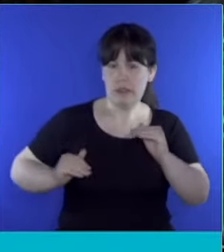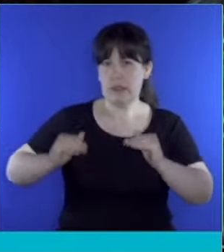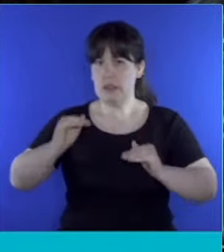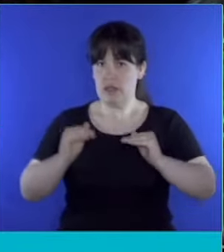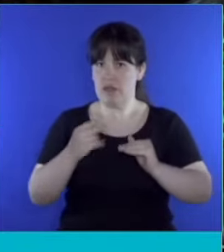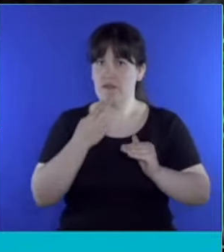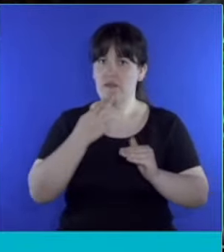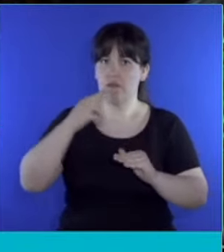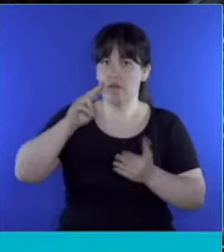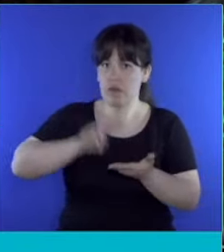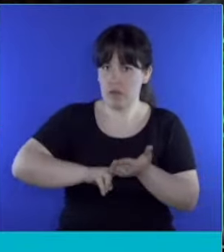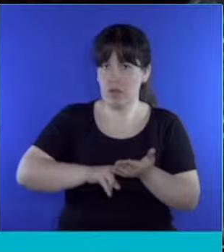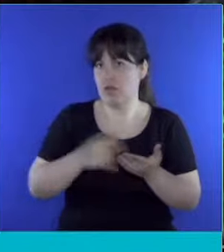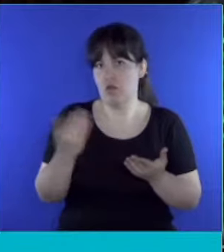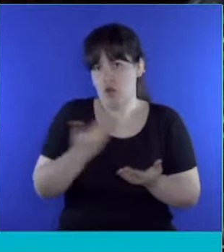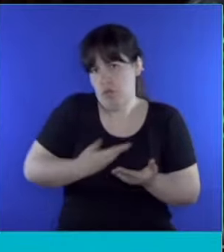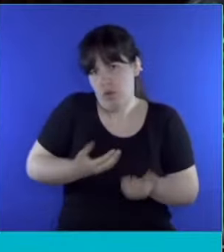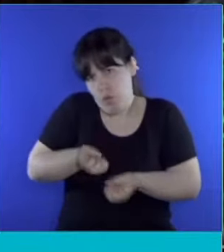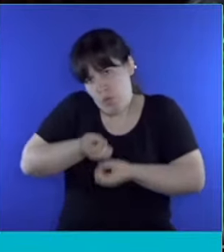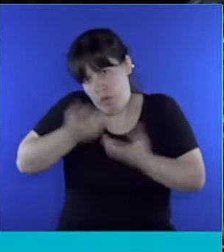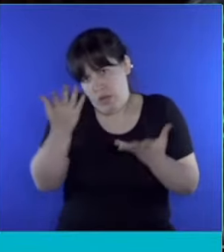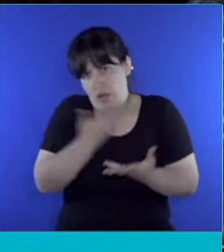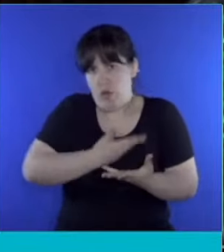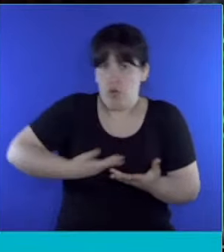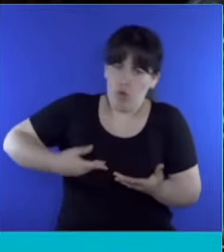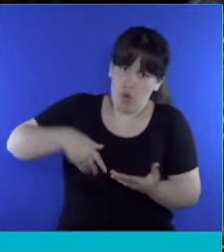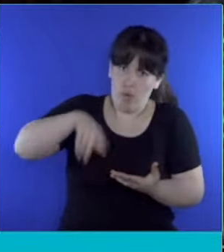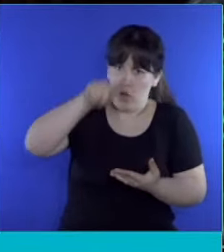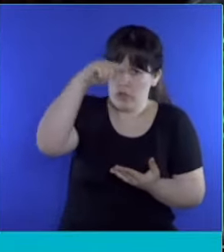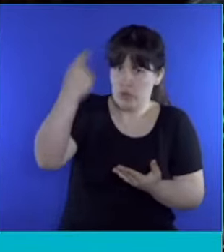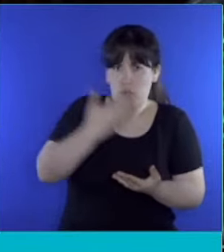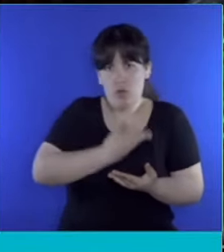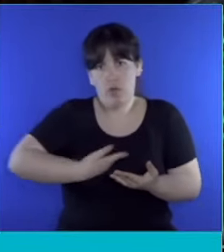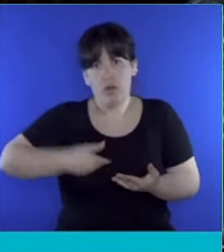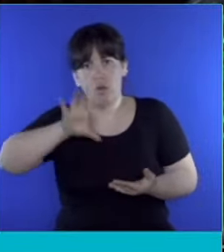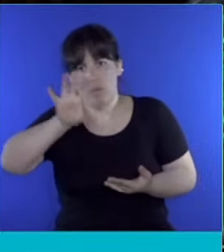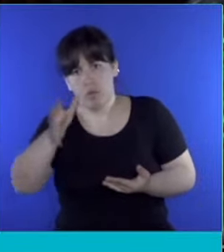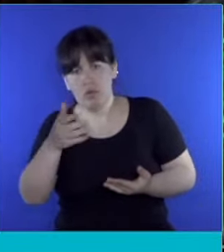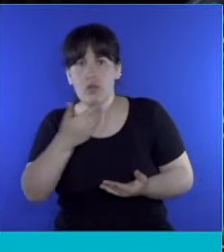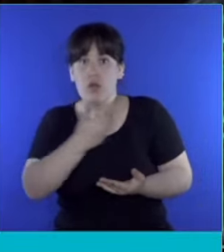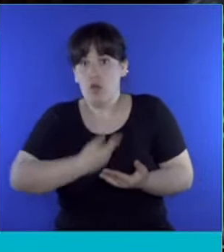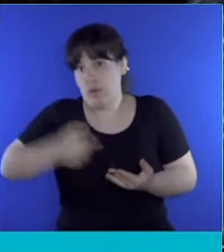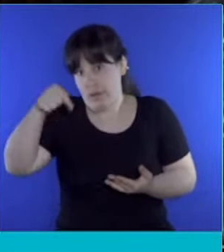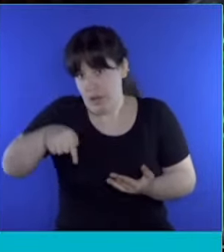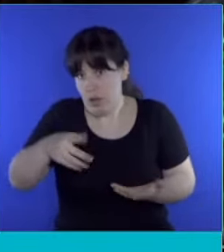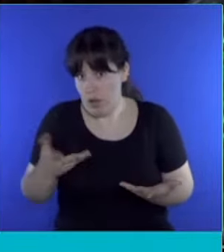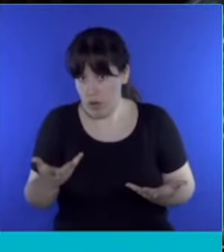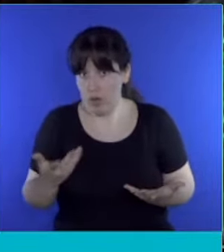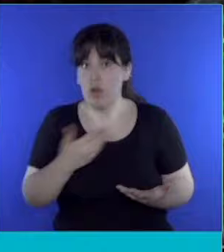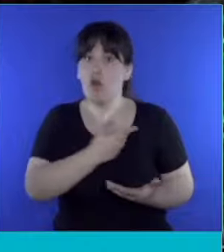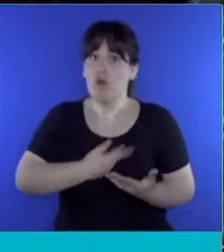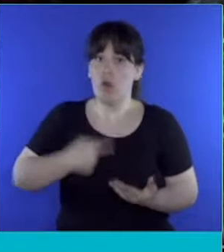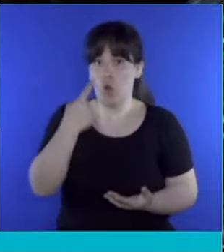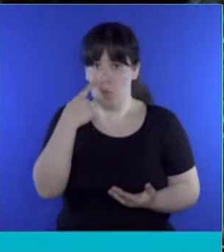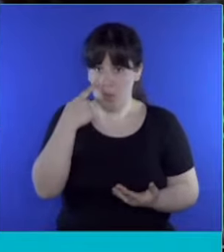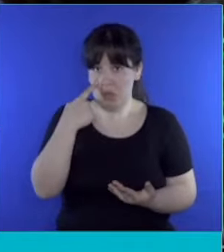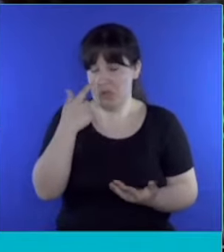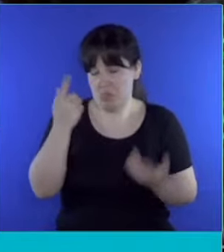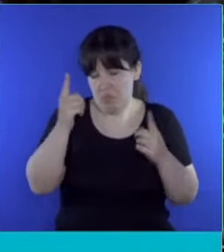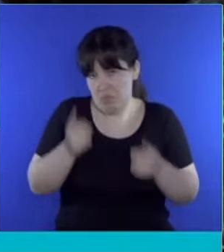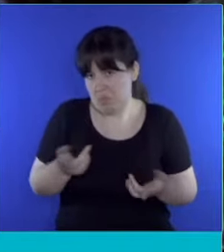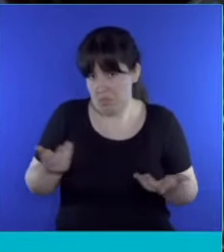conseguir por cualquier gobierno, por el gobierno nacional, por los gobiernos provinciales, por este gobierno provincial, por los gobiernos municipales,